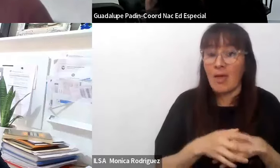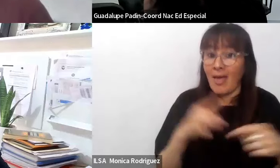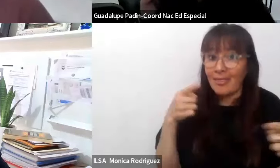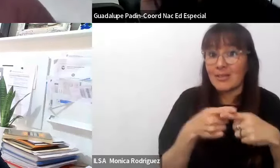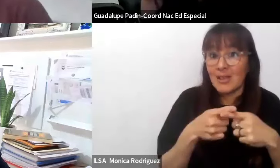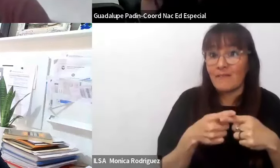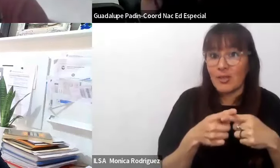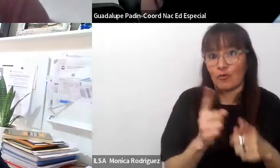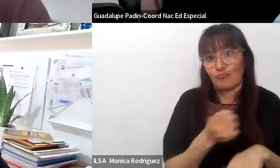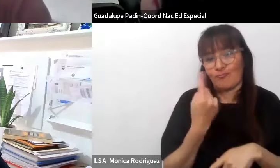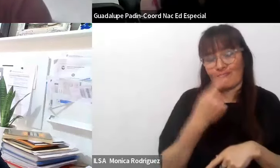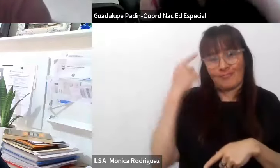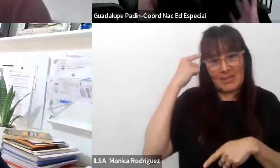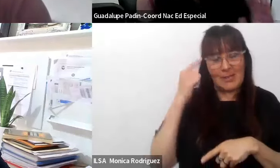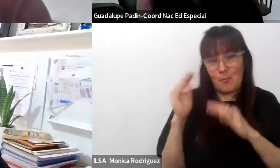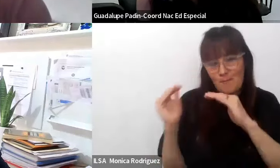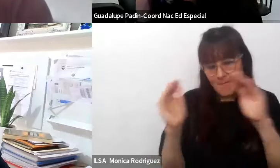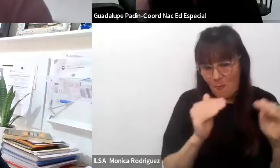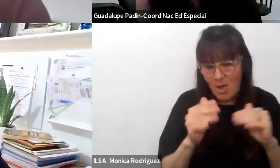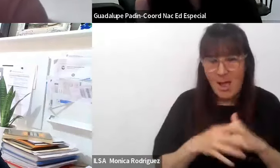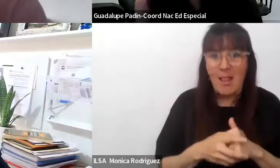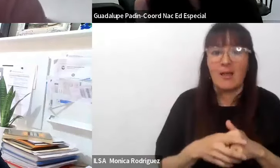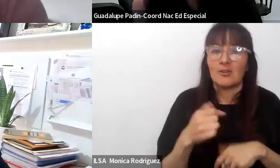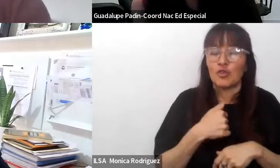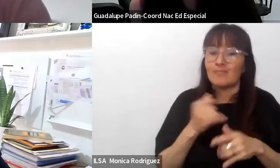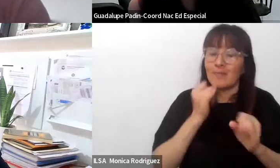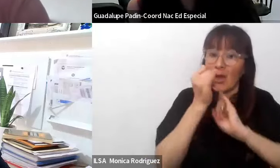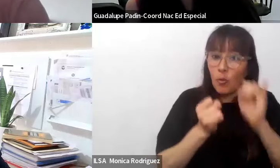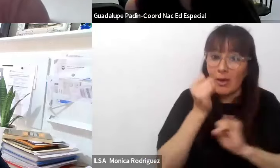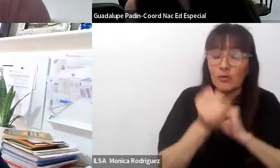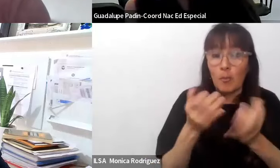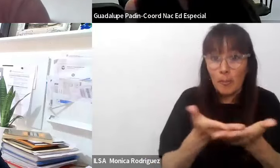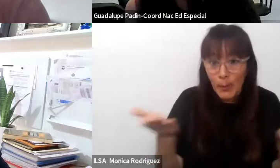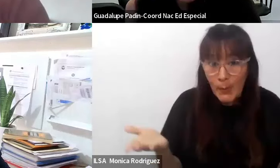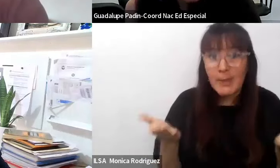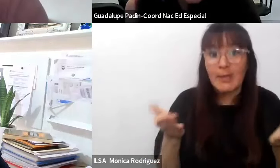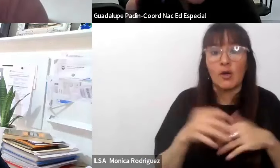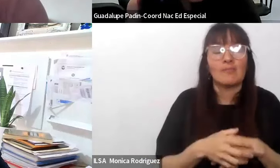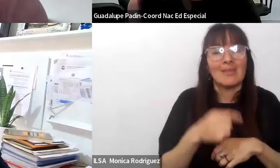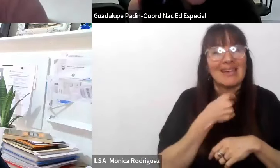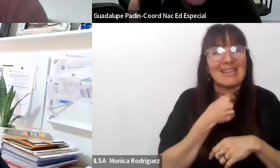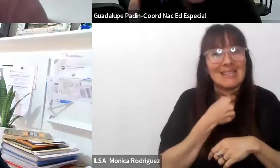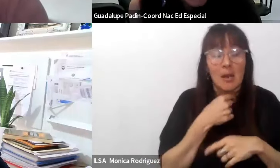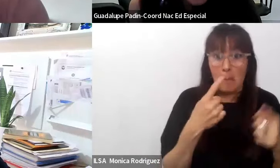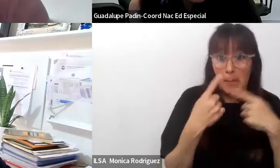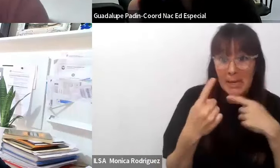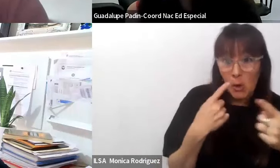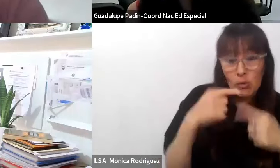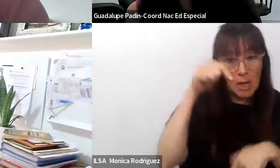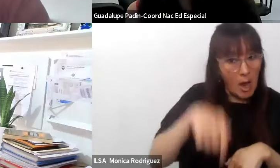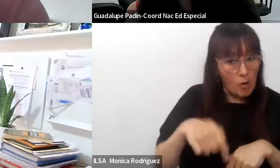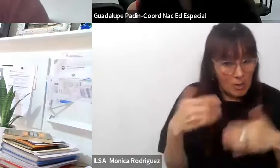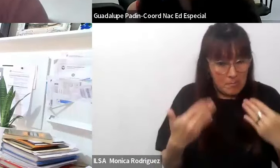quedamos yo les cuento al público que si quieren hacer alguna pregunta este es el momento